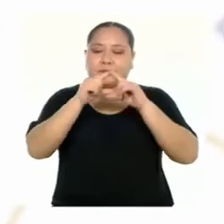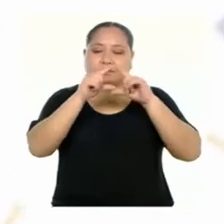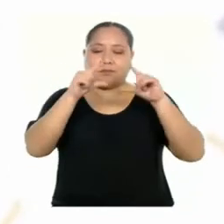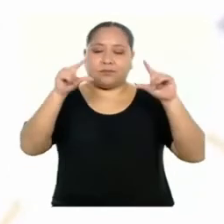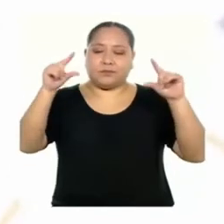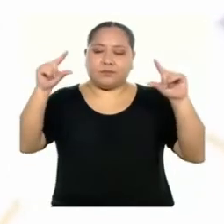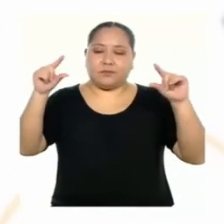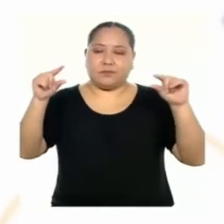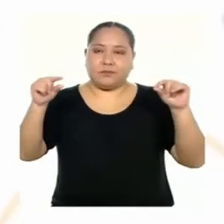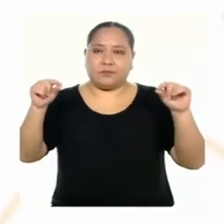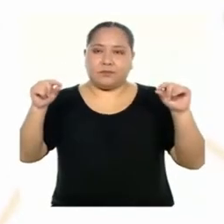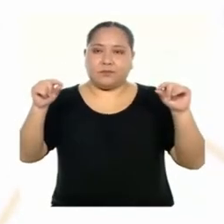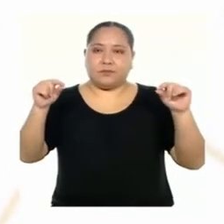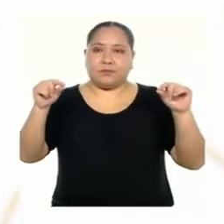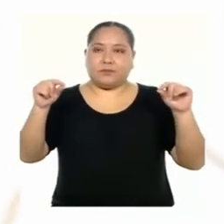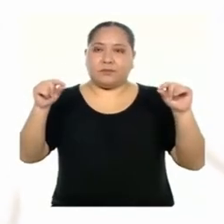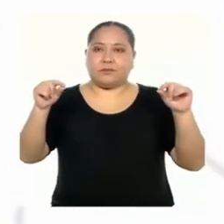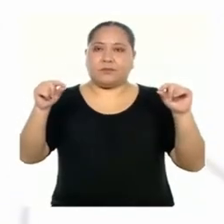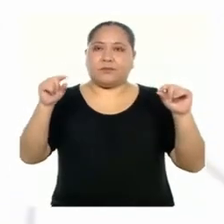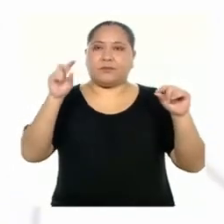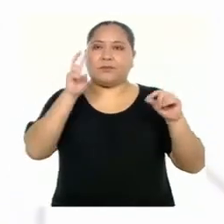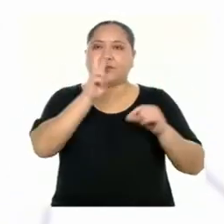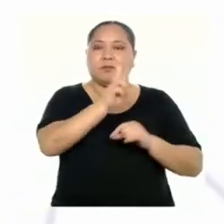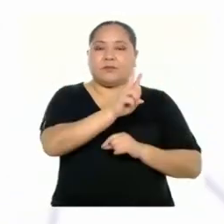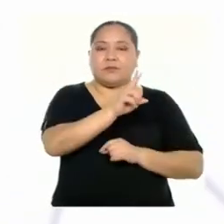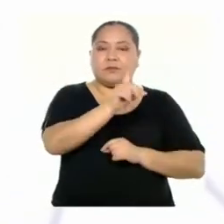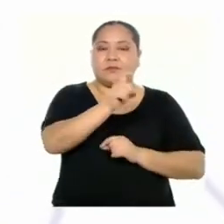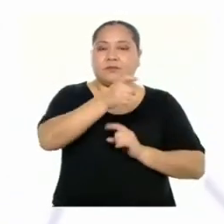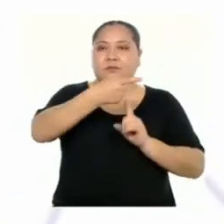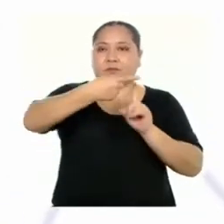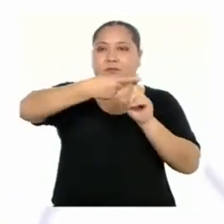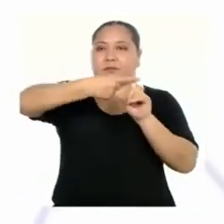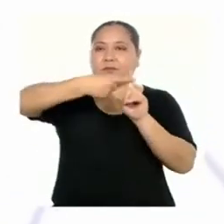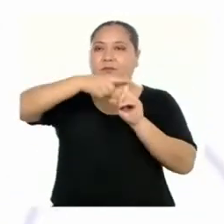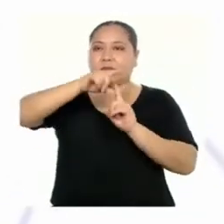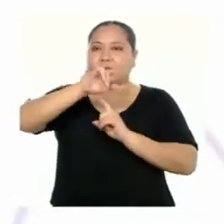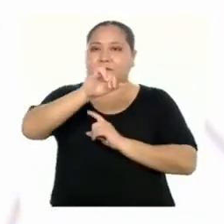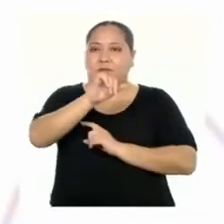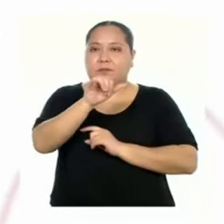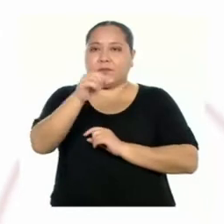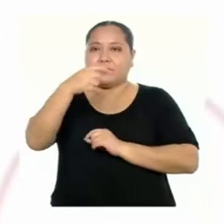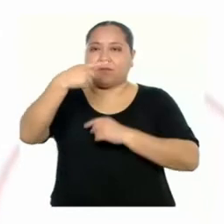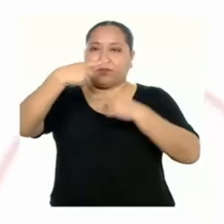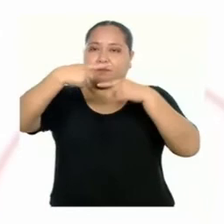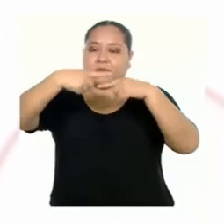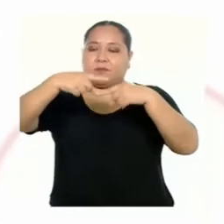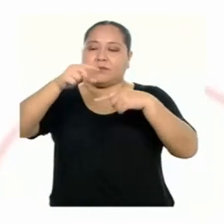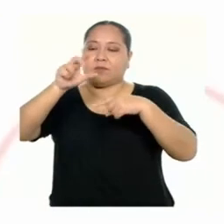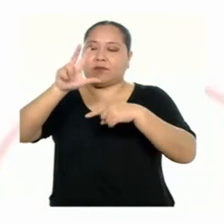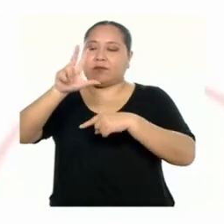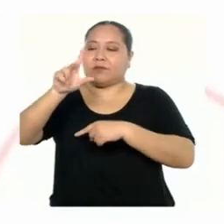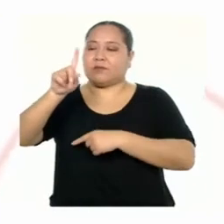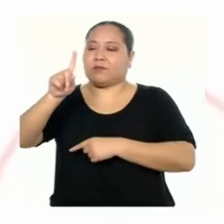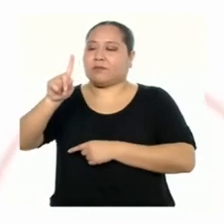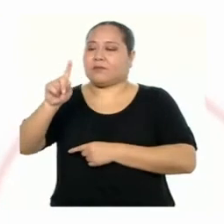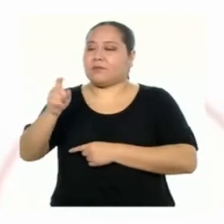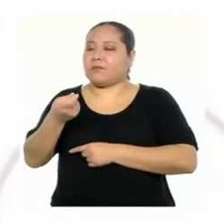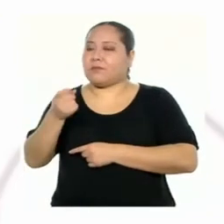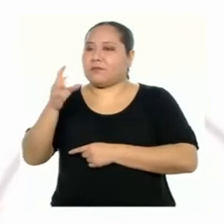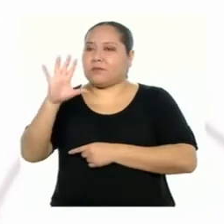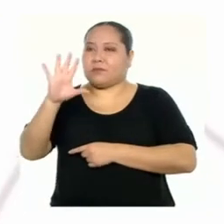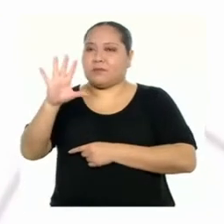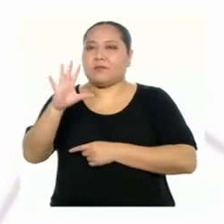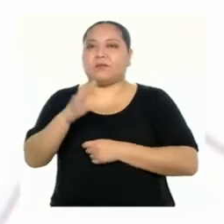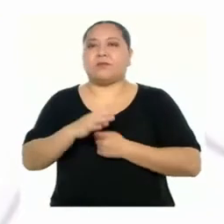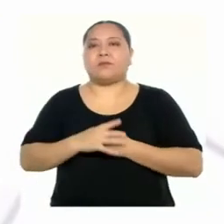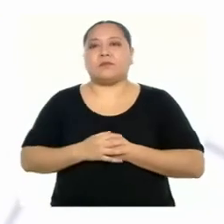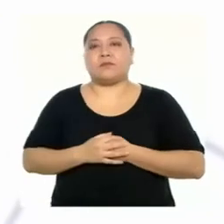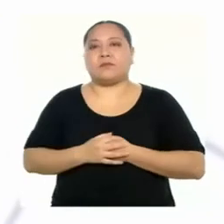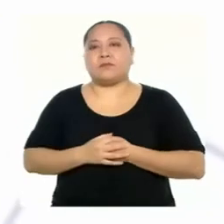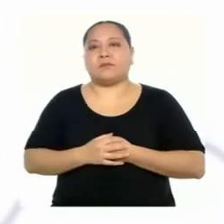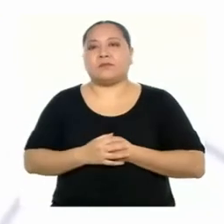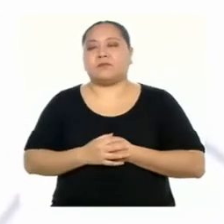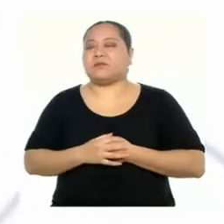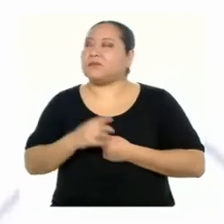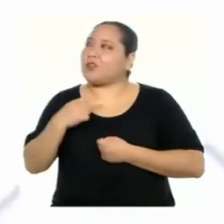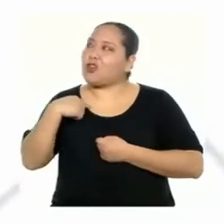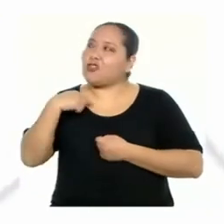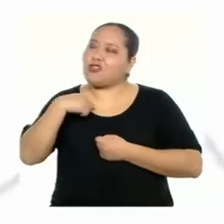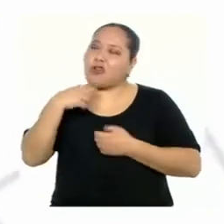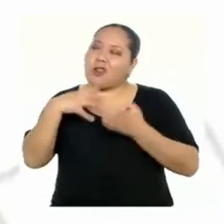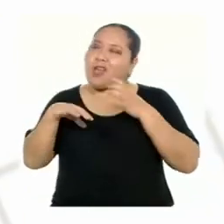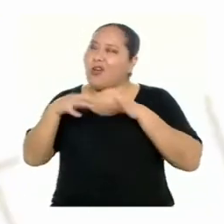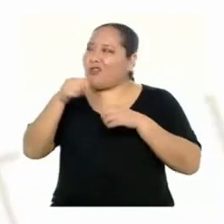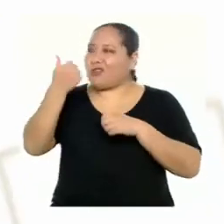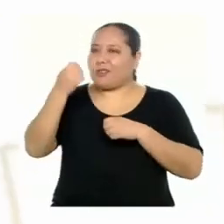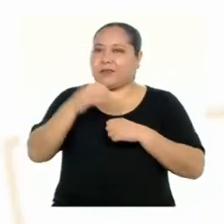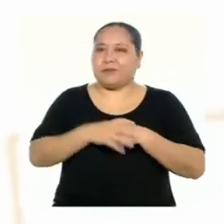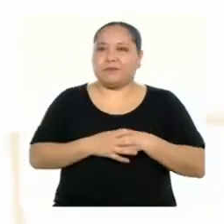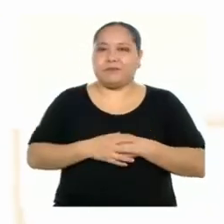algebraica será 2X más Y es igual a 31,5. Yo hago